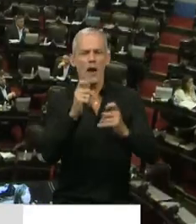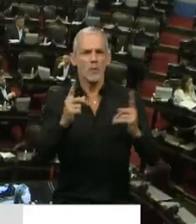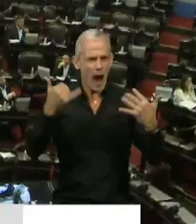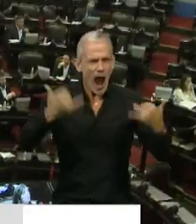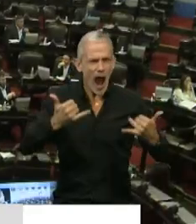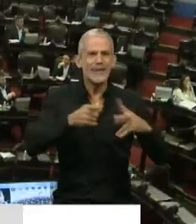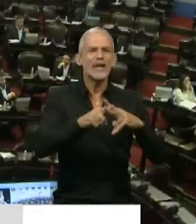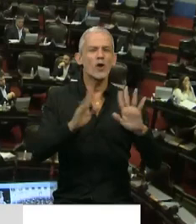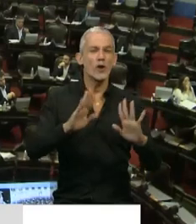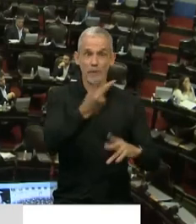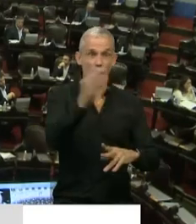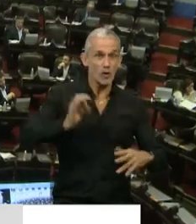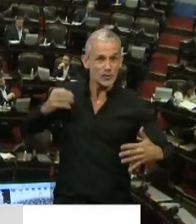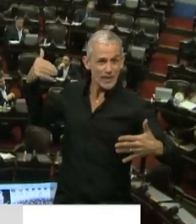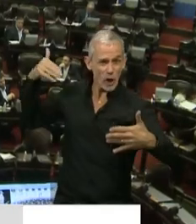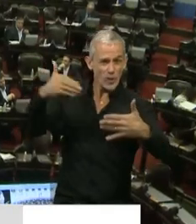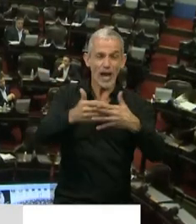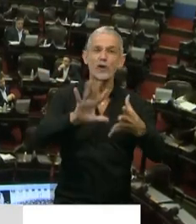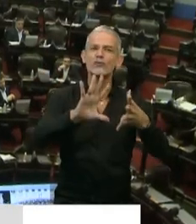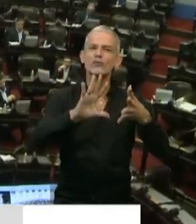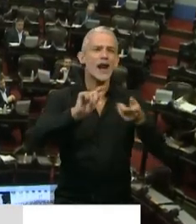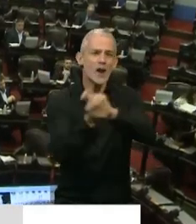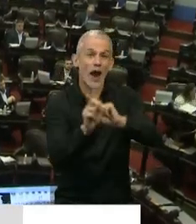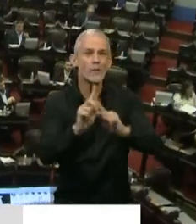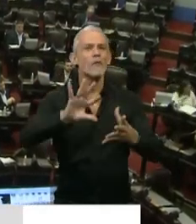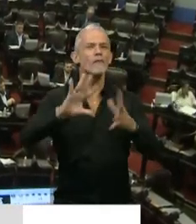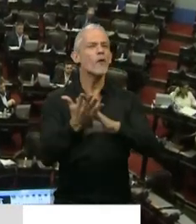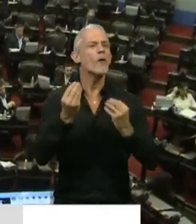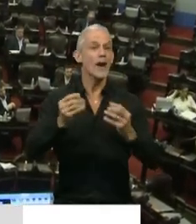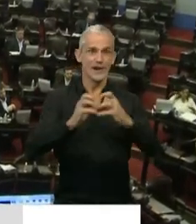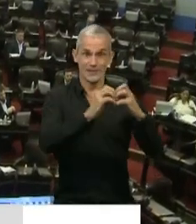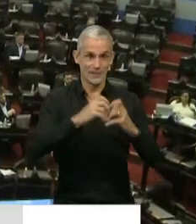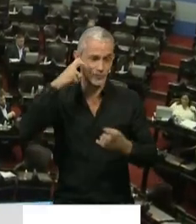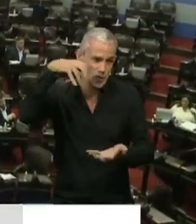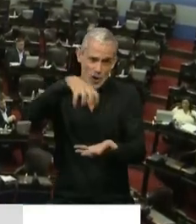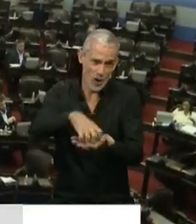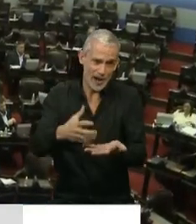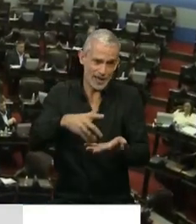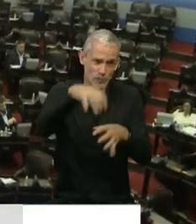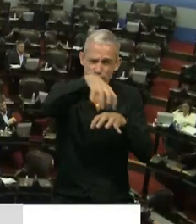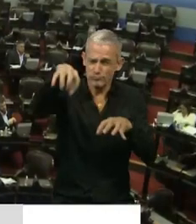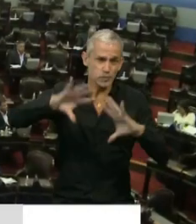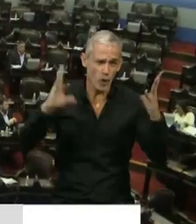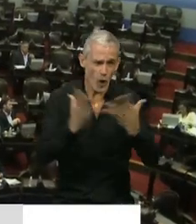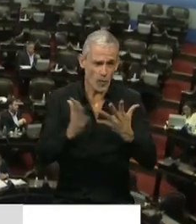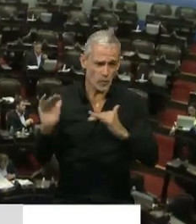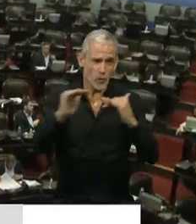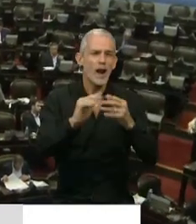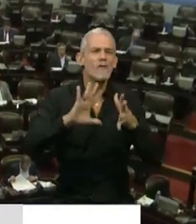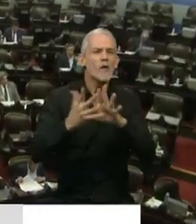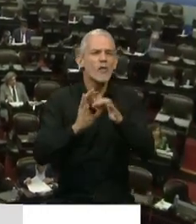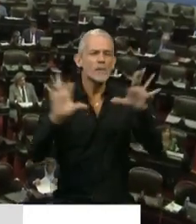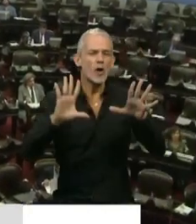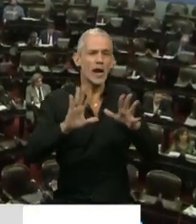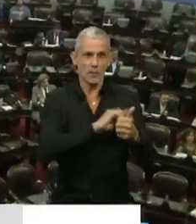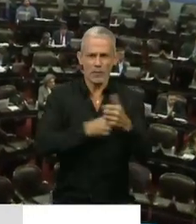en los últimos 200 años es la forma en la cual se llevan adelante las sesiones en los parlamentos, es la forma de la democracia. El Poder